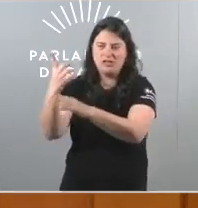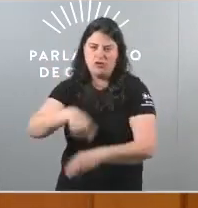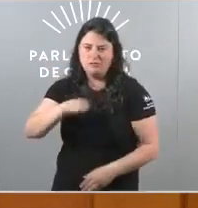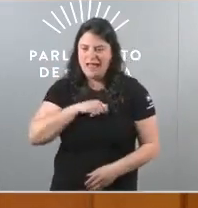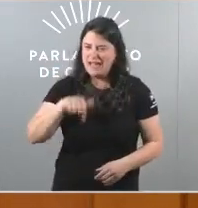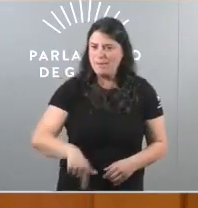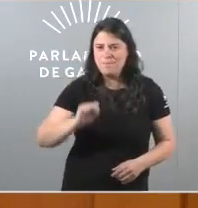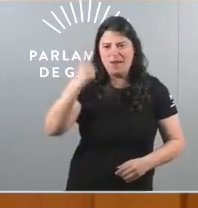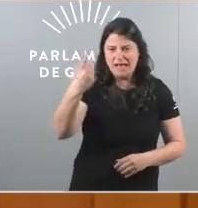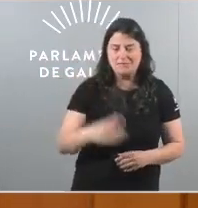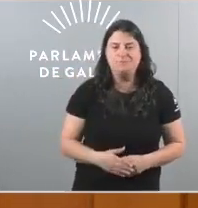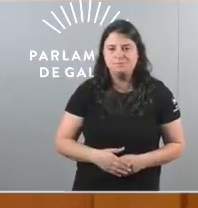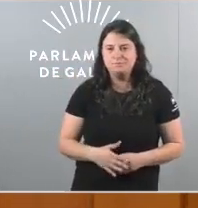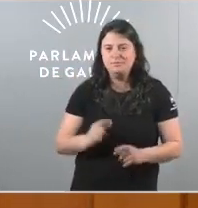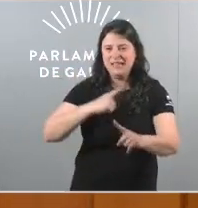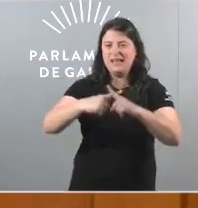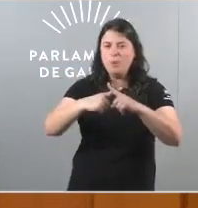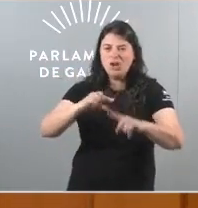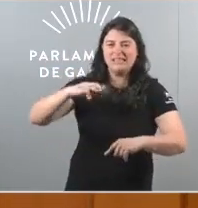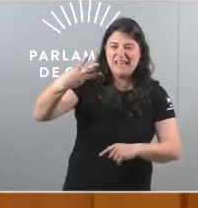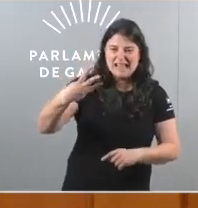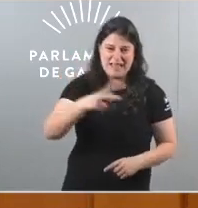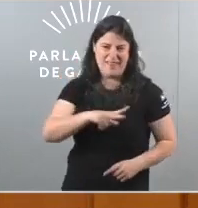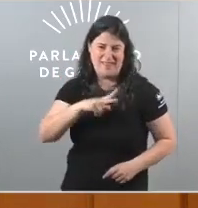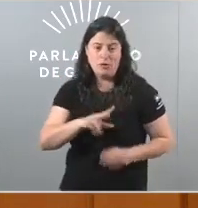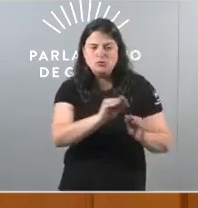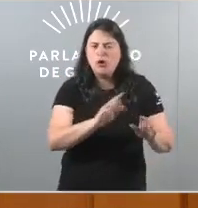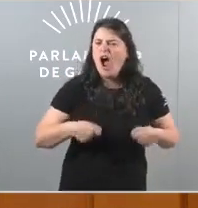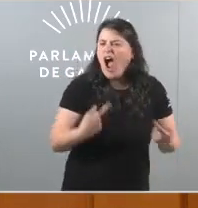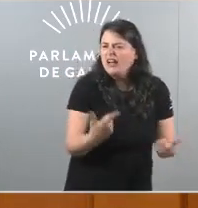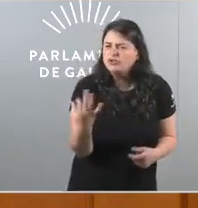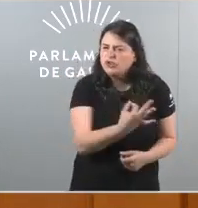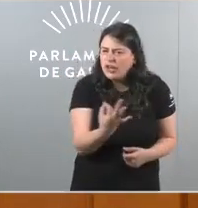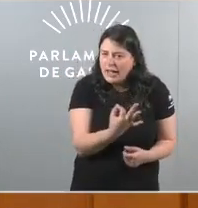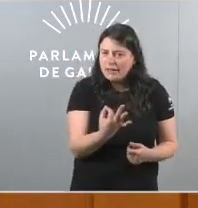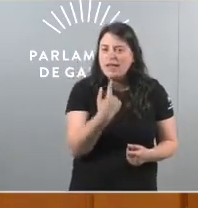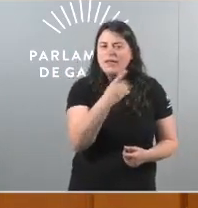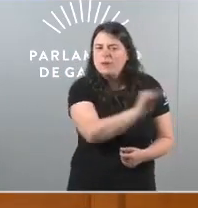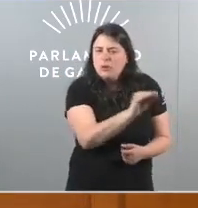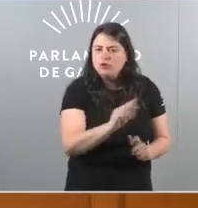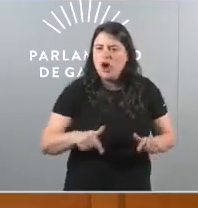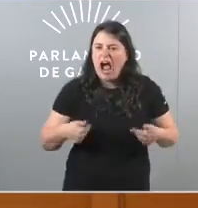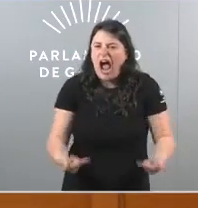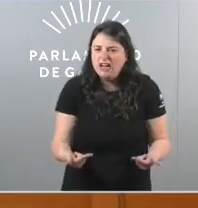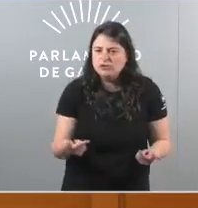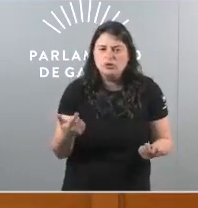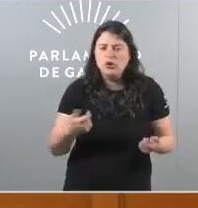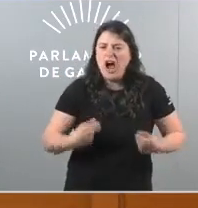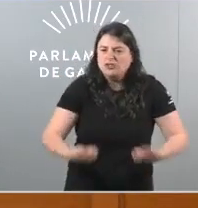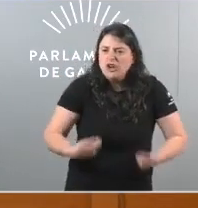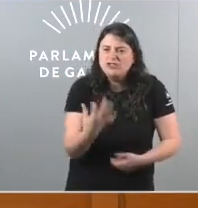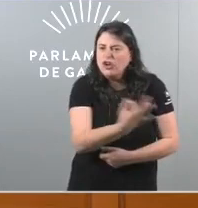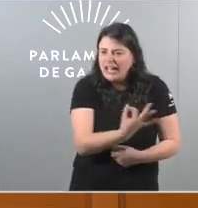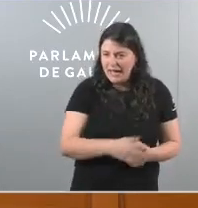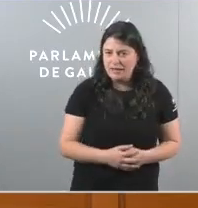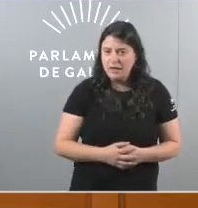mentres triplicaron a débeda en que o gastaron señor candidato do Partido Popular si nos deixan unha Galiza peor